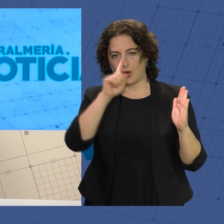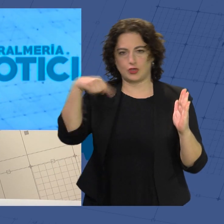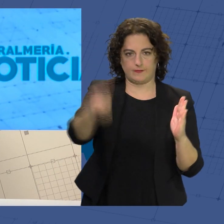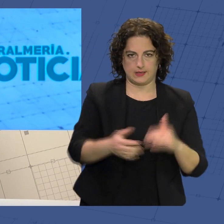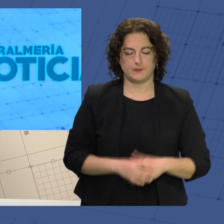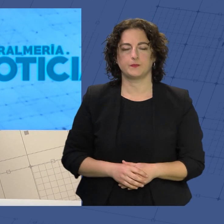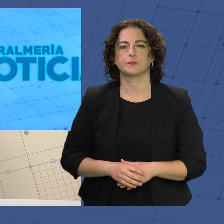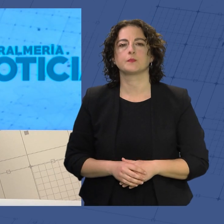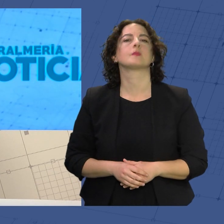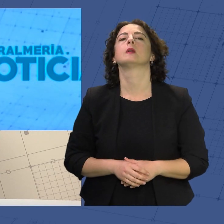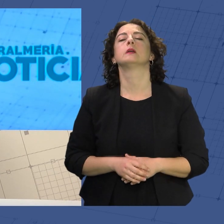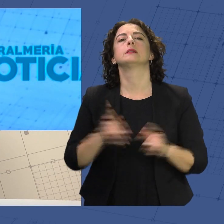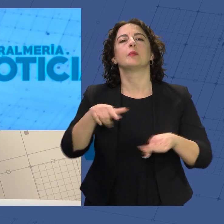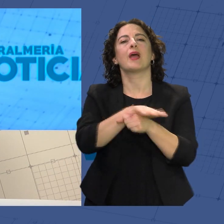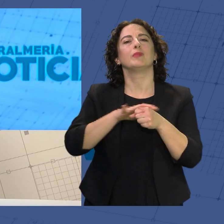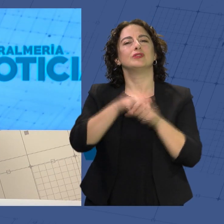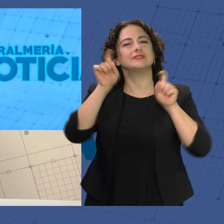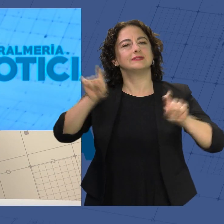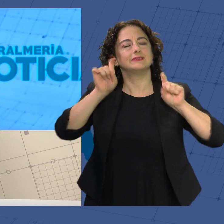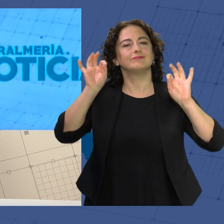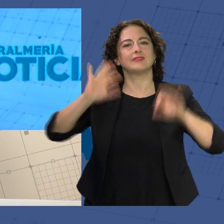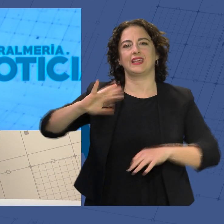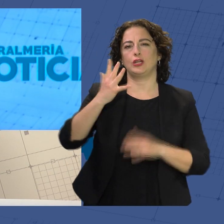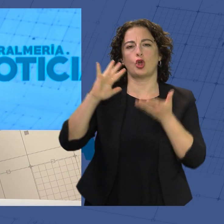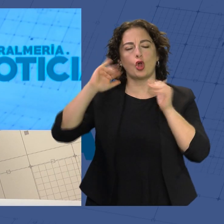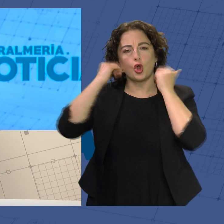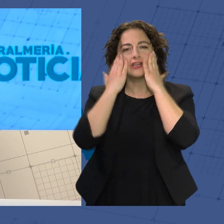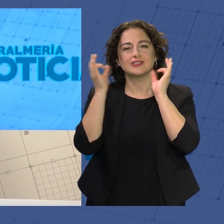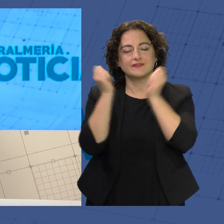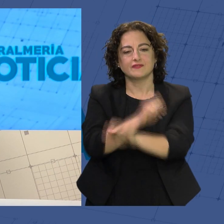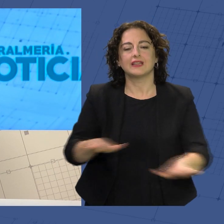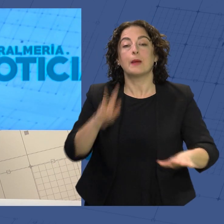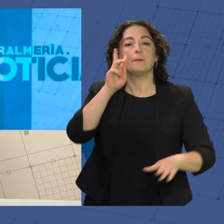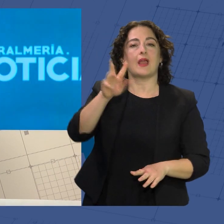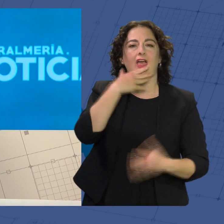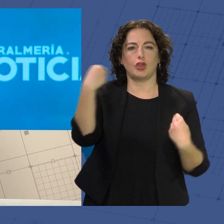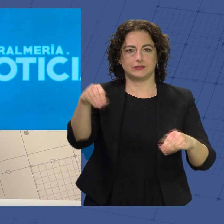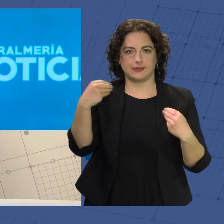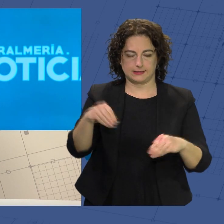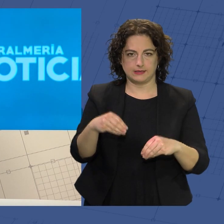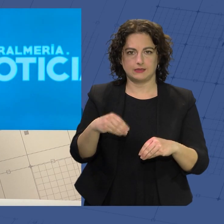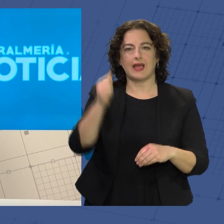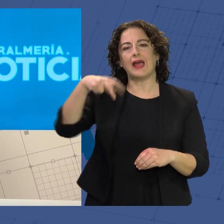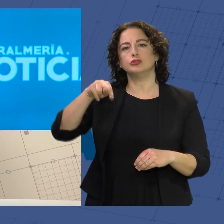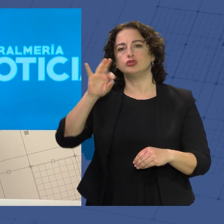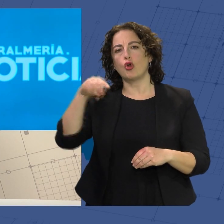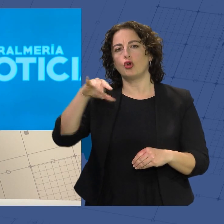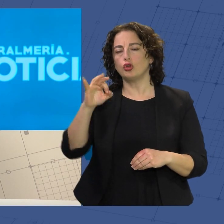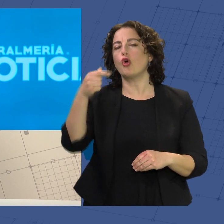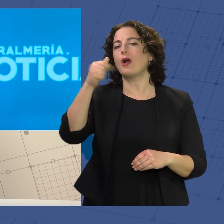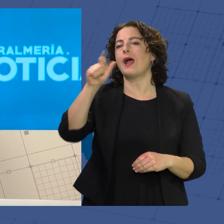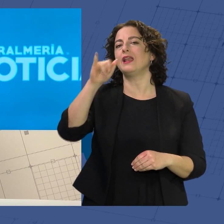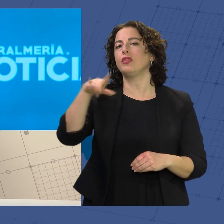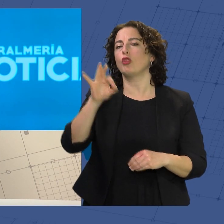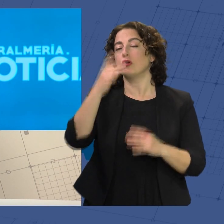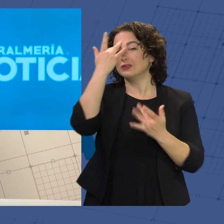año. Y en el ámbito educativo, el V Congreso Infantil Miradas Adolescentes, Antonio Galindo, conciencia a